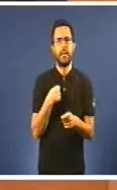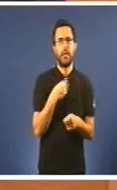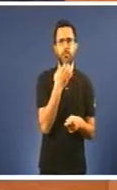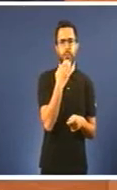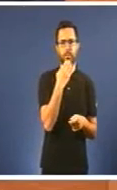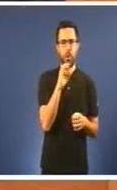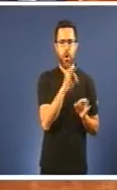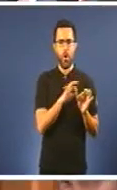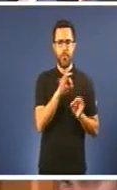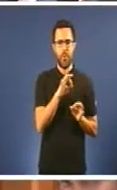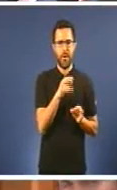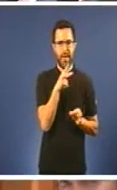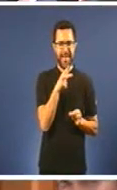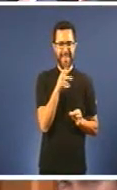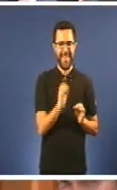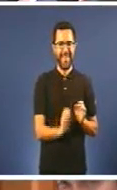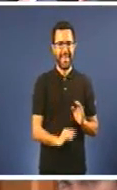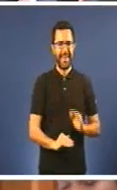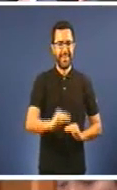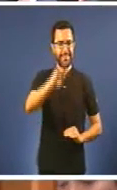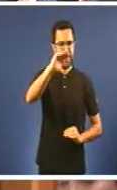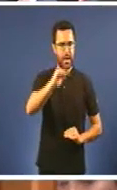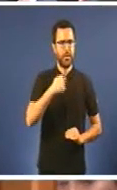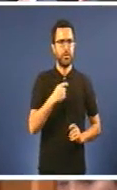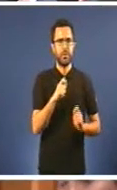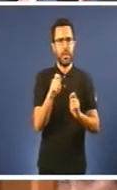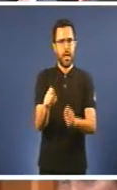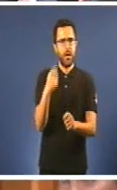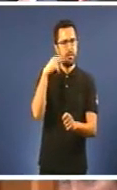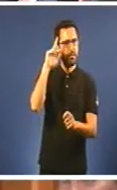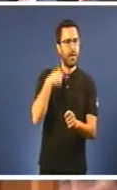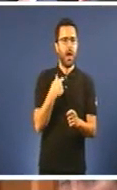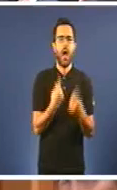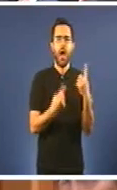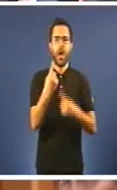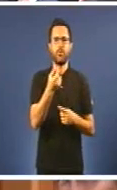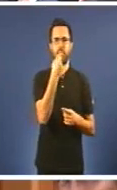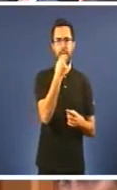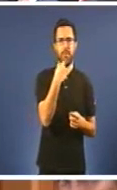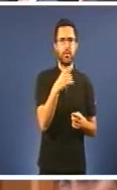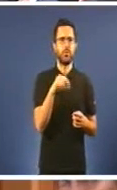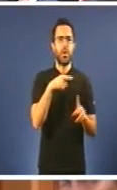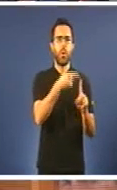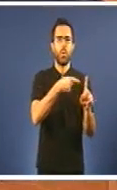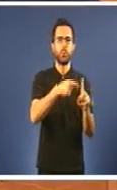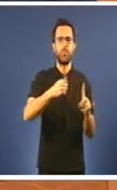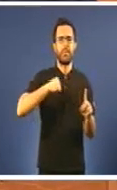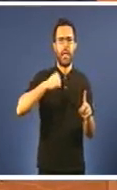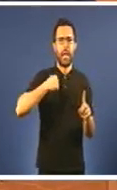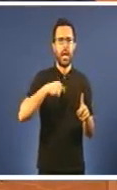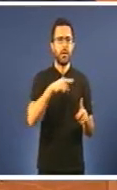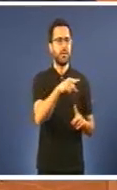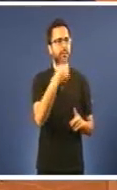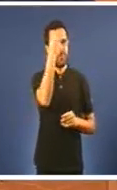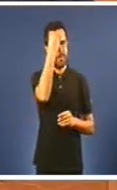crecemento De que me está falando? De que hai medicamentos de uso hospitalario vostede cree que con eso se restringen e non se cumplen os